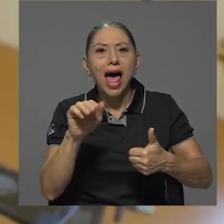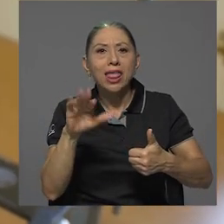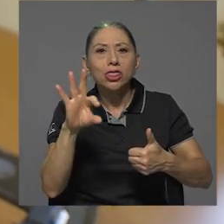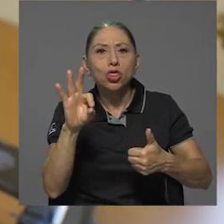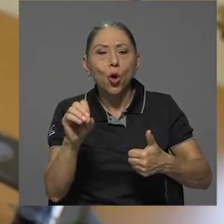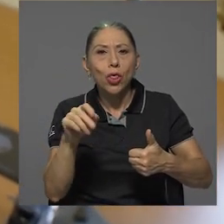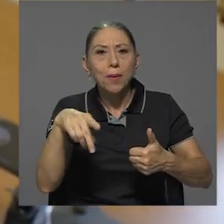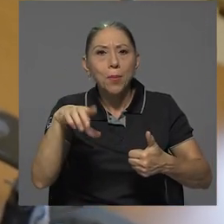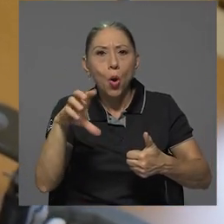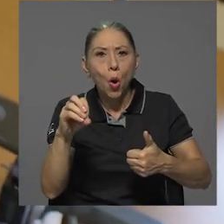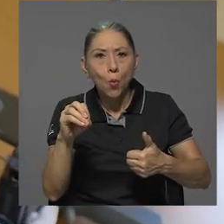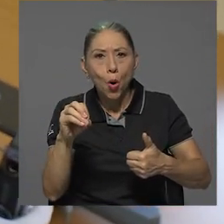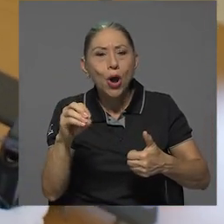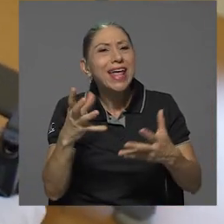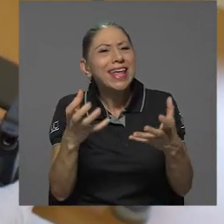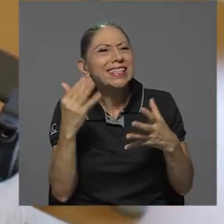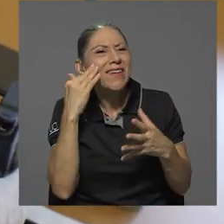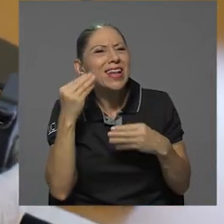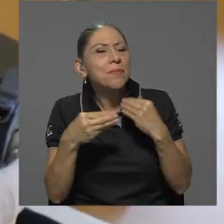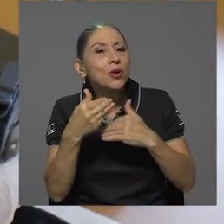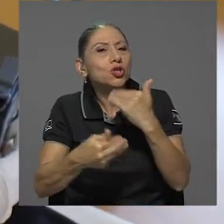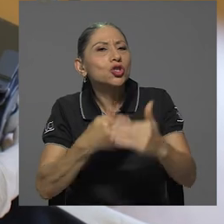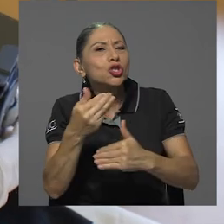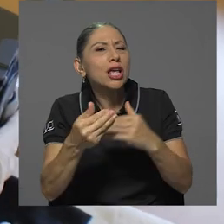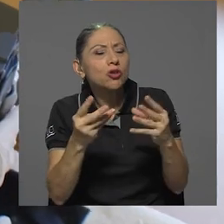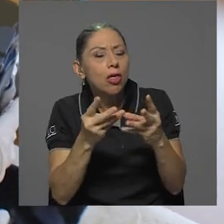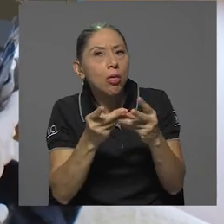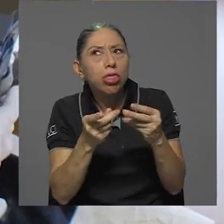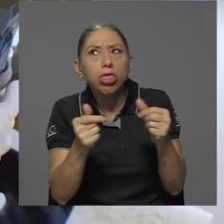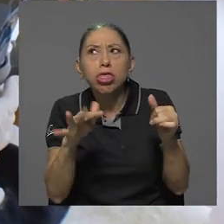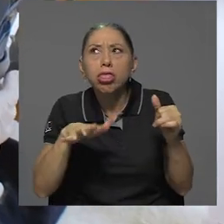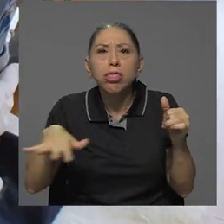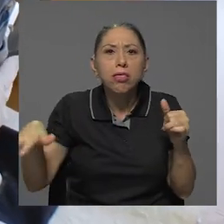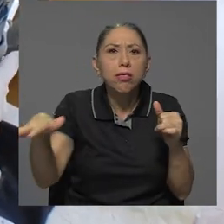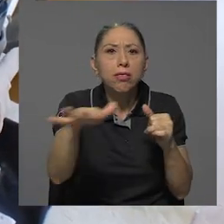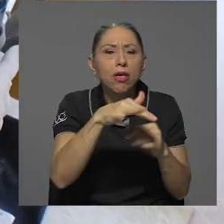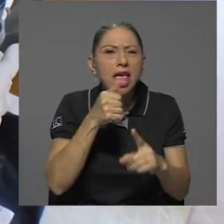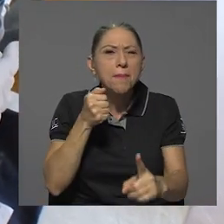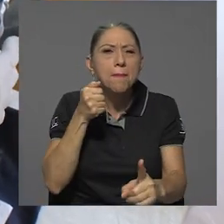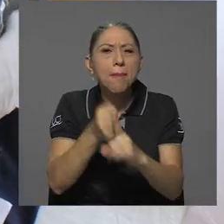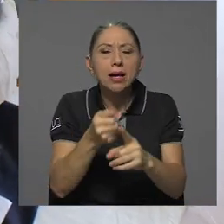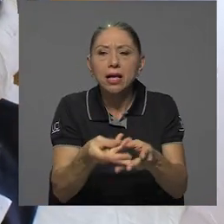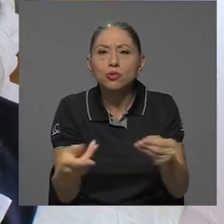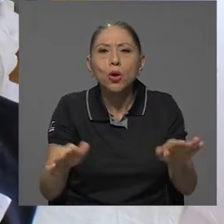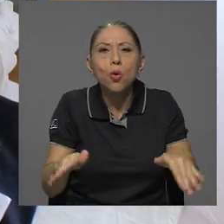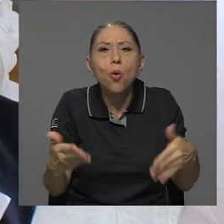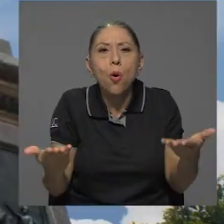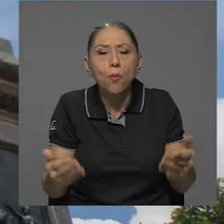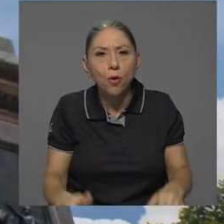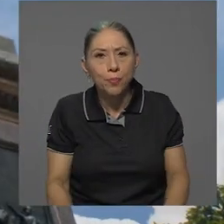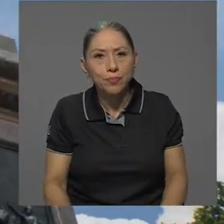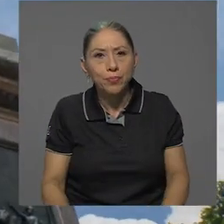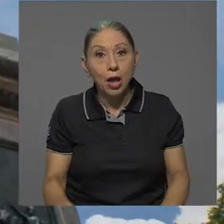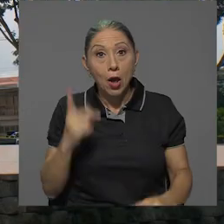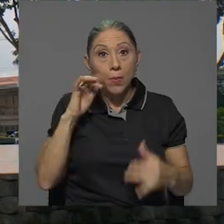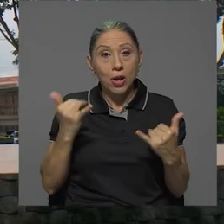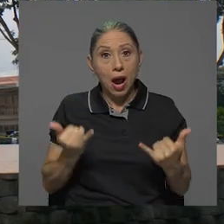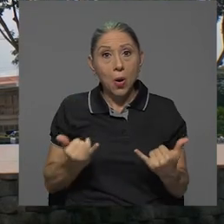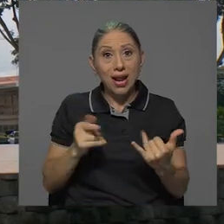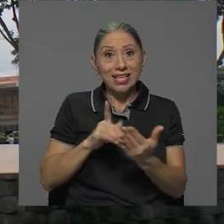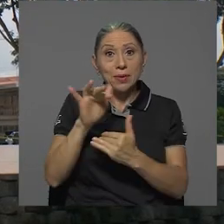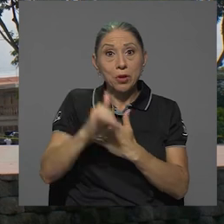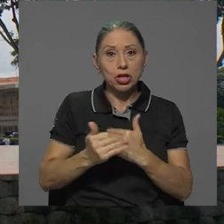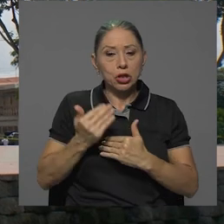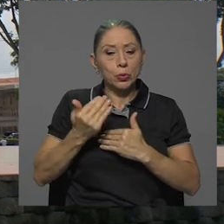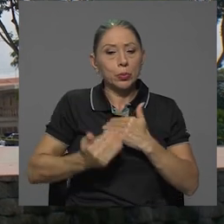brindará más información sobre el proceso de degradación de estos elementos en el ambiente y su impacto para el suelo. Por ahora, este